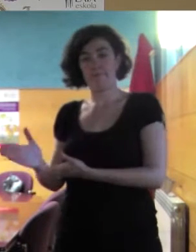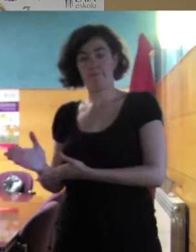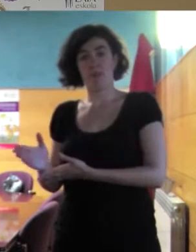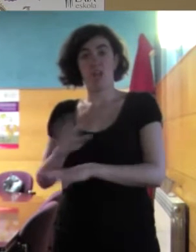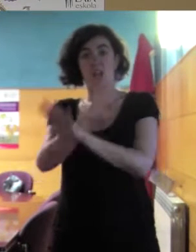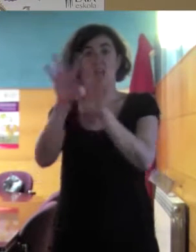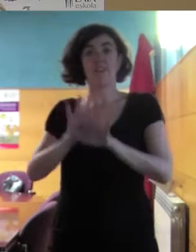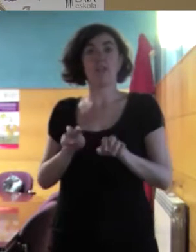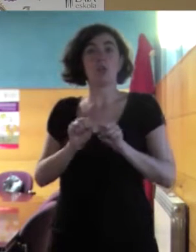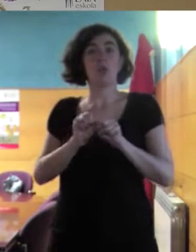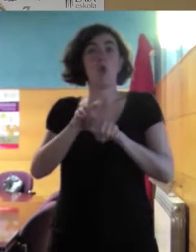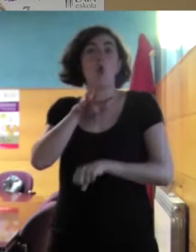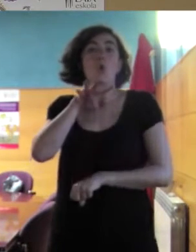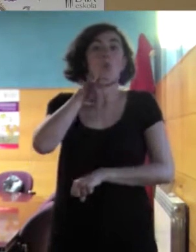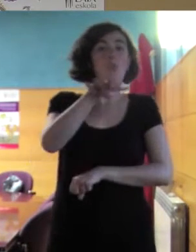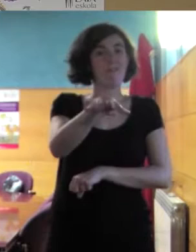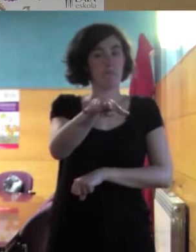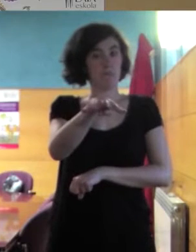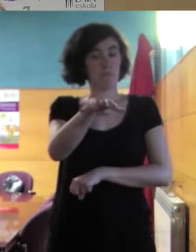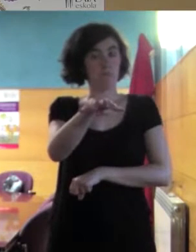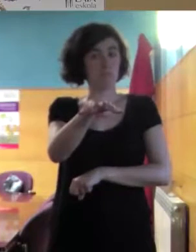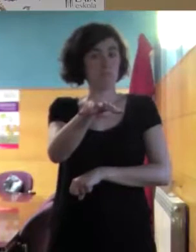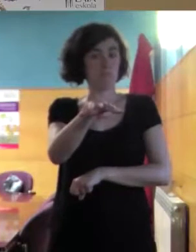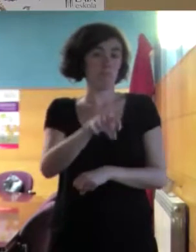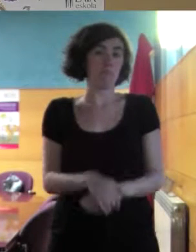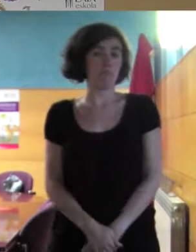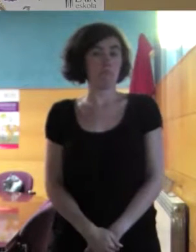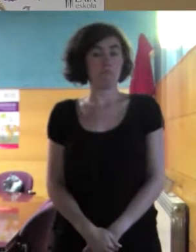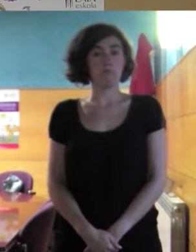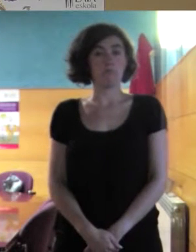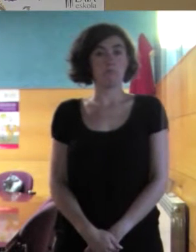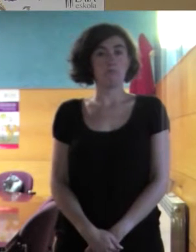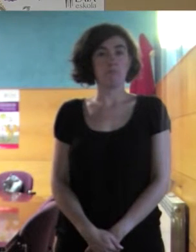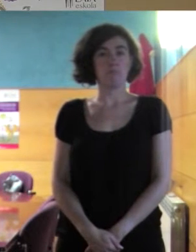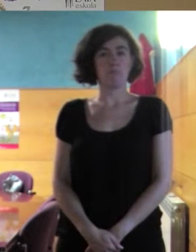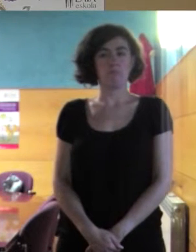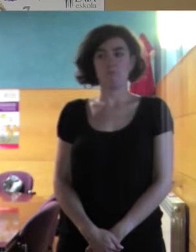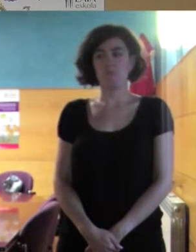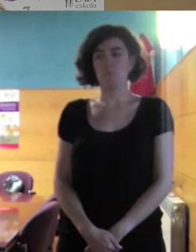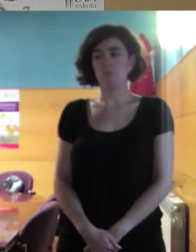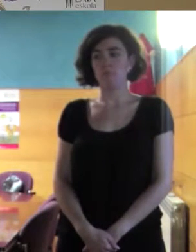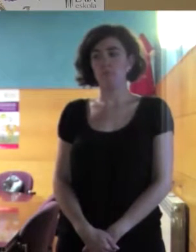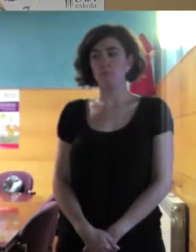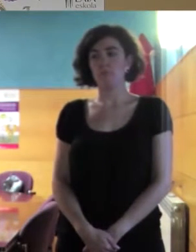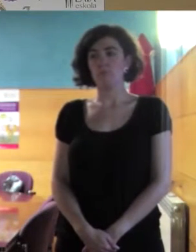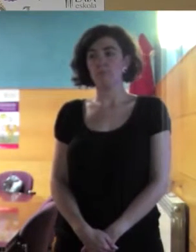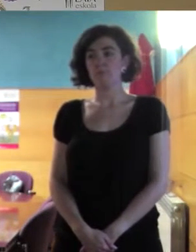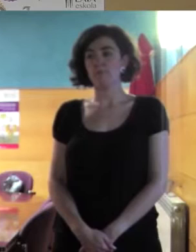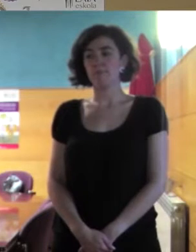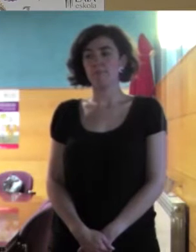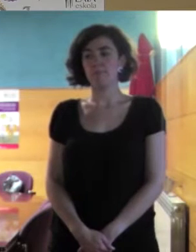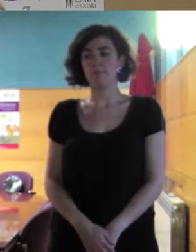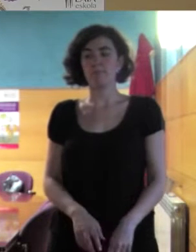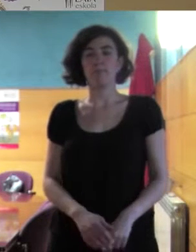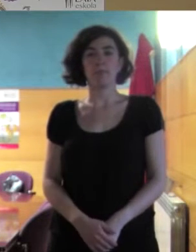como casillas, y que ya digo que no tienen fronteras tan cerradas. Y cuando, fijaos en esto porque es importante, cuando yo en Suecia